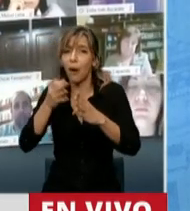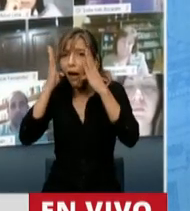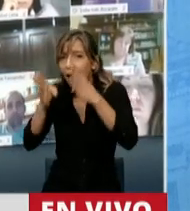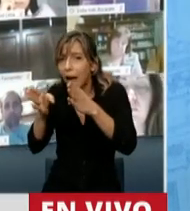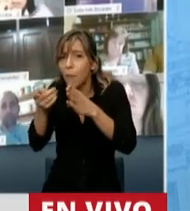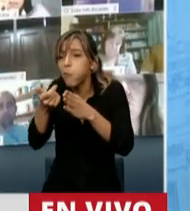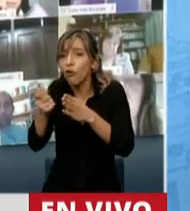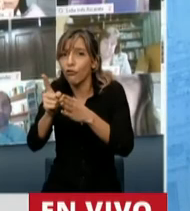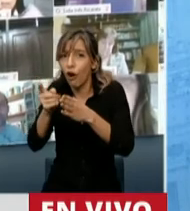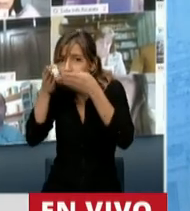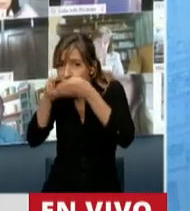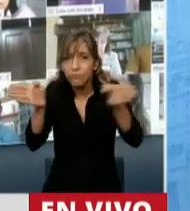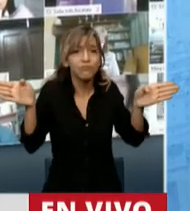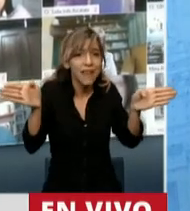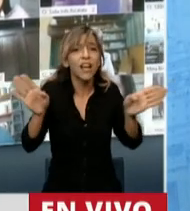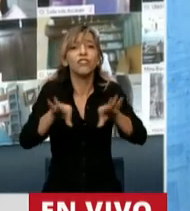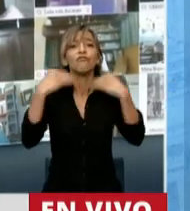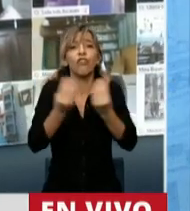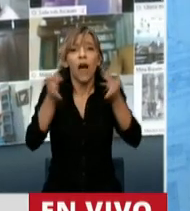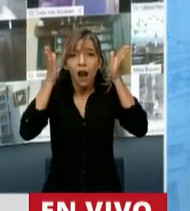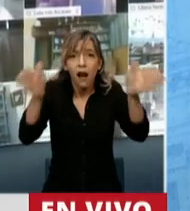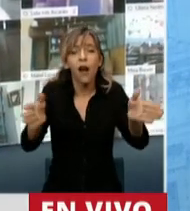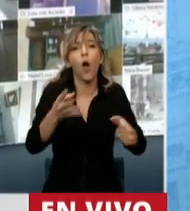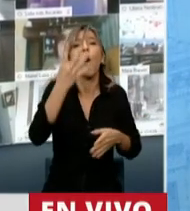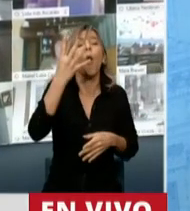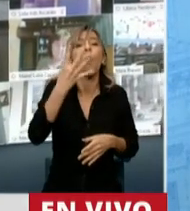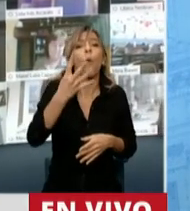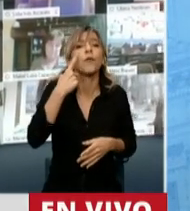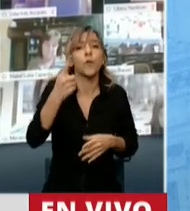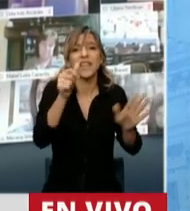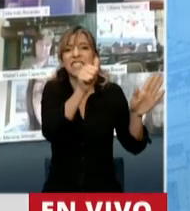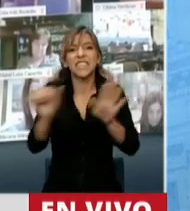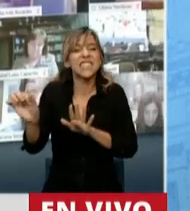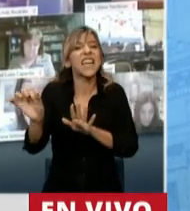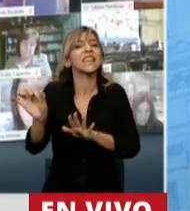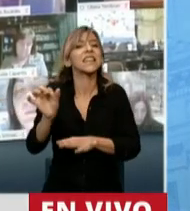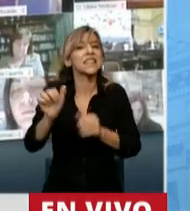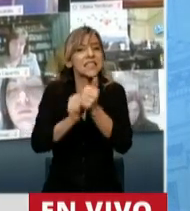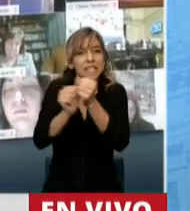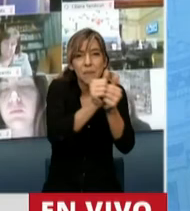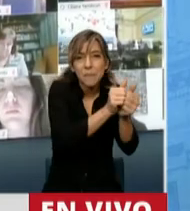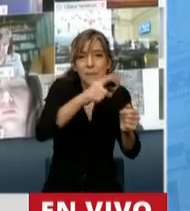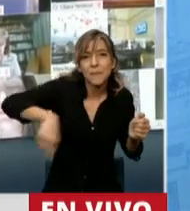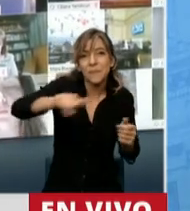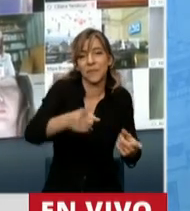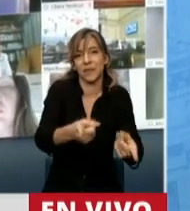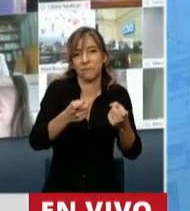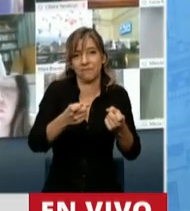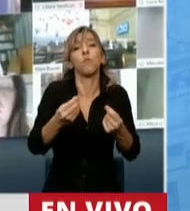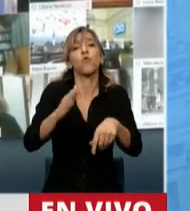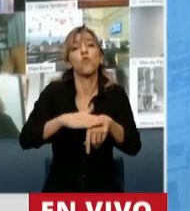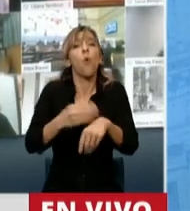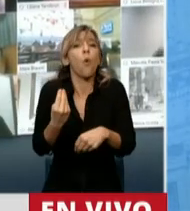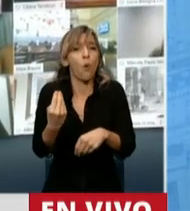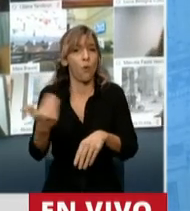.600 empresas que la están pasando mal en la Argentina, producto de un gobierno de Macri que lo llevó a esa situación.